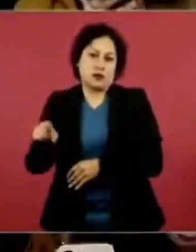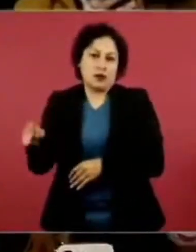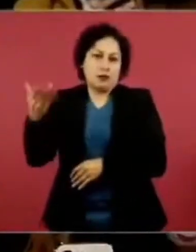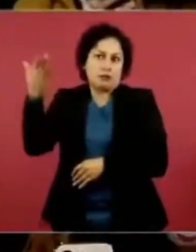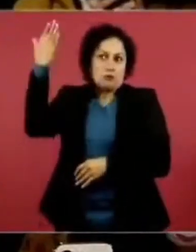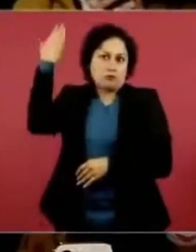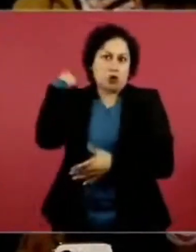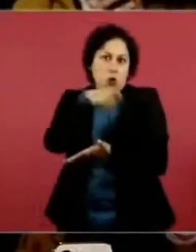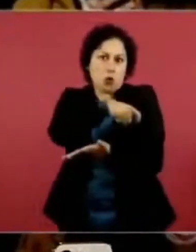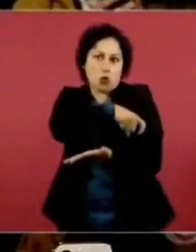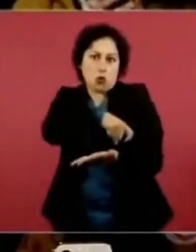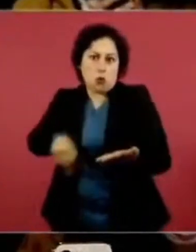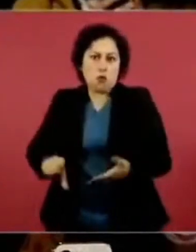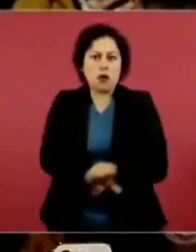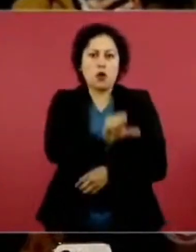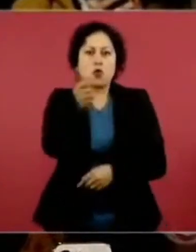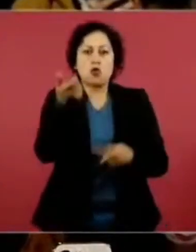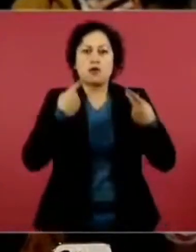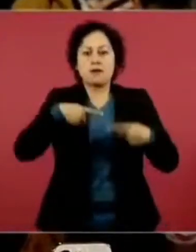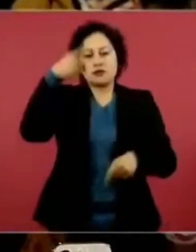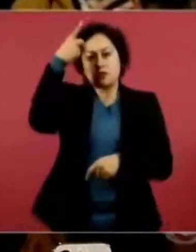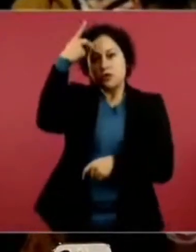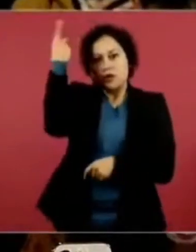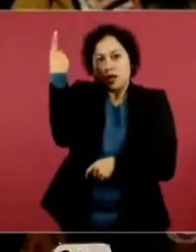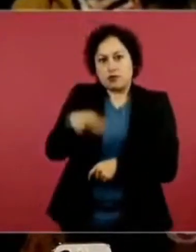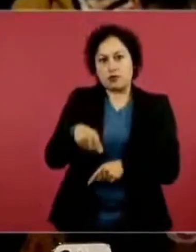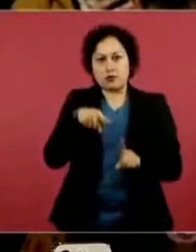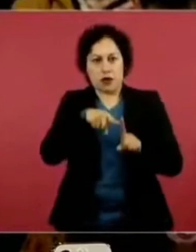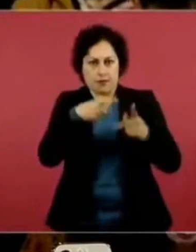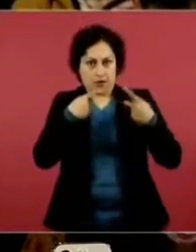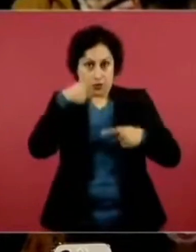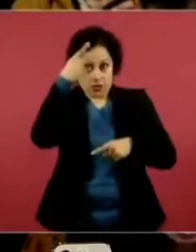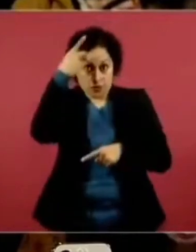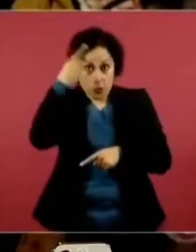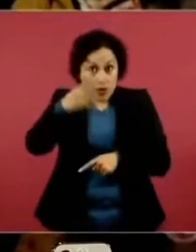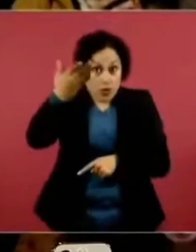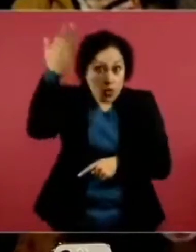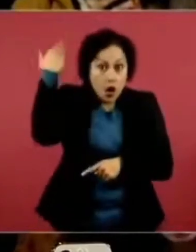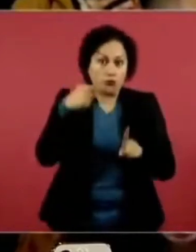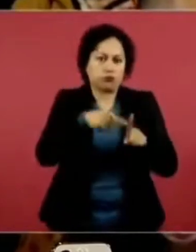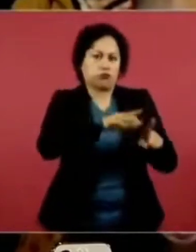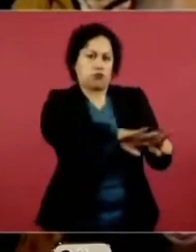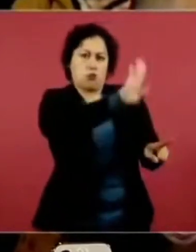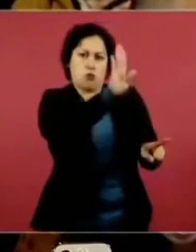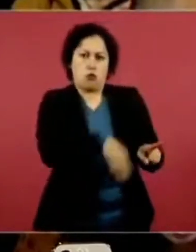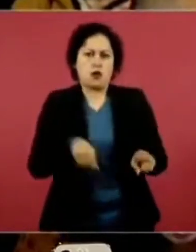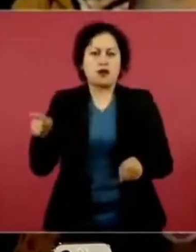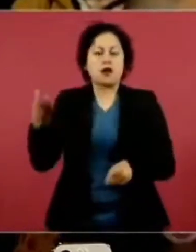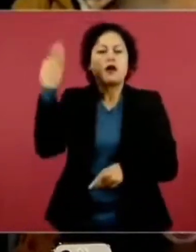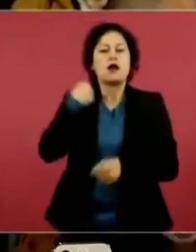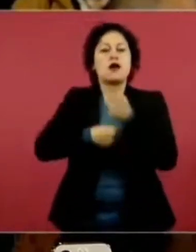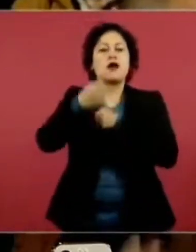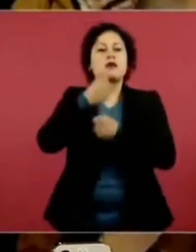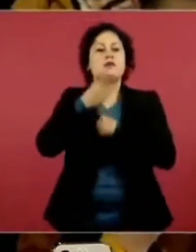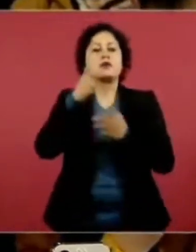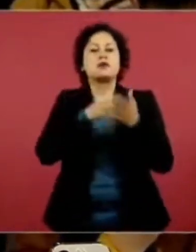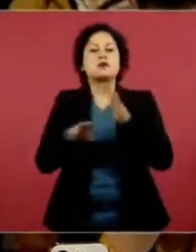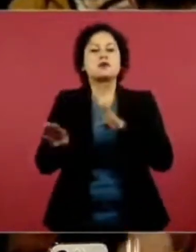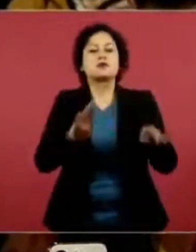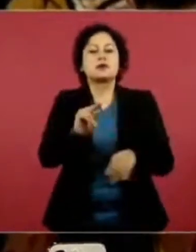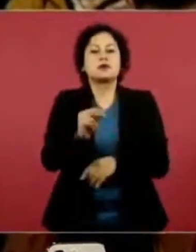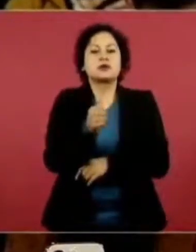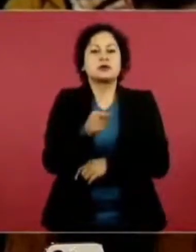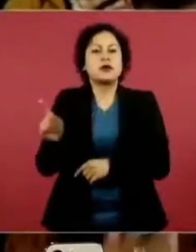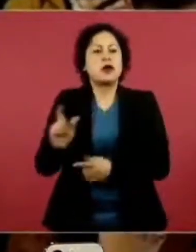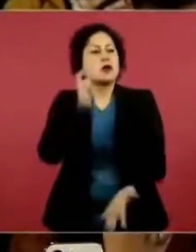incluso ya está muerto, en el año de 2016, esas 88 hectáreas las compraron al ejido de Santa Cruz por un millón de pesos,